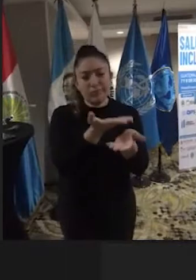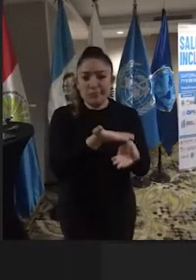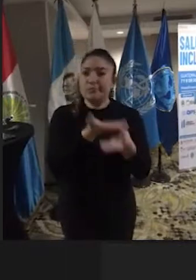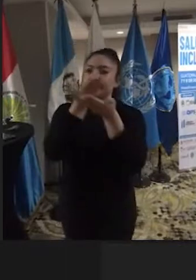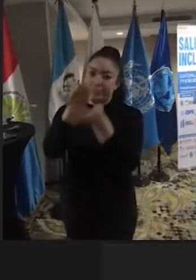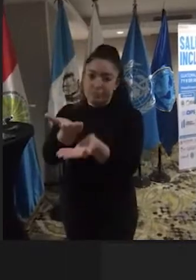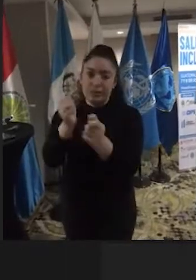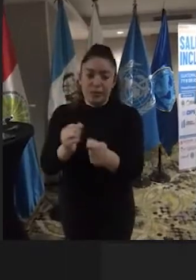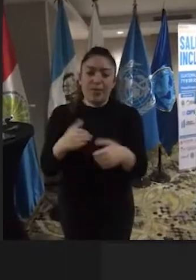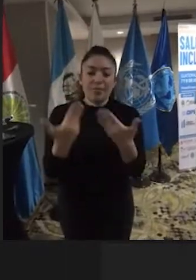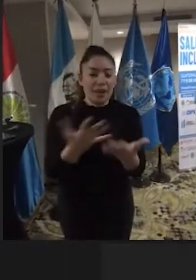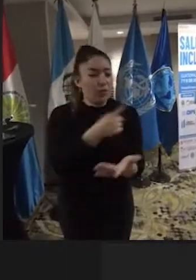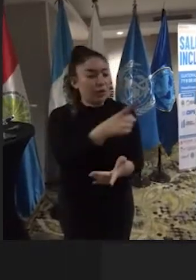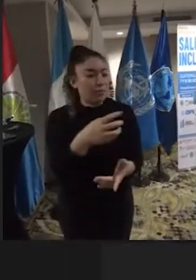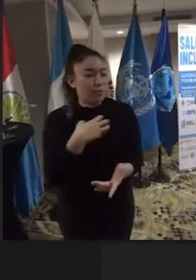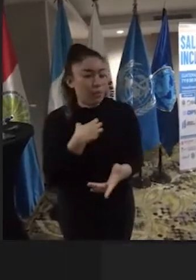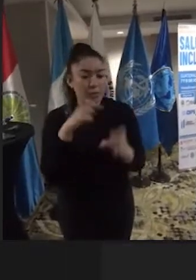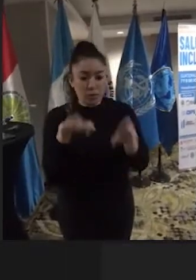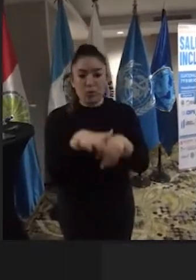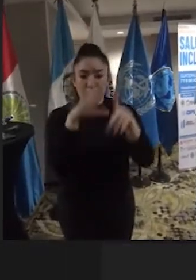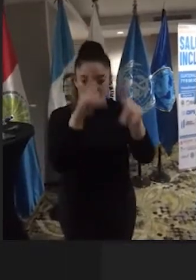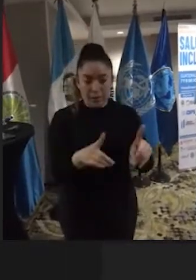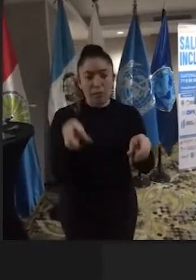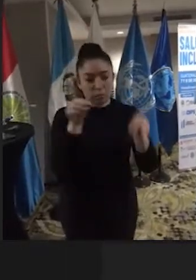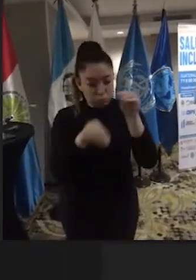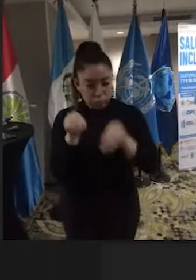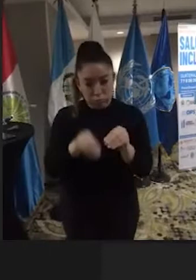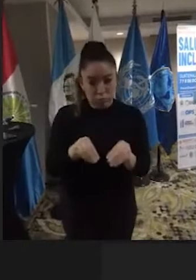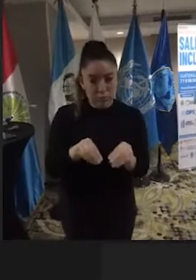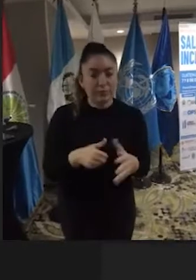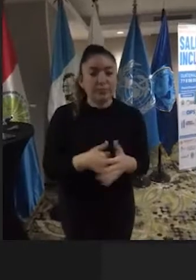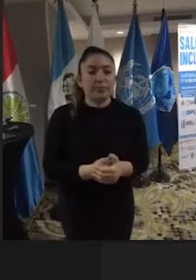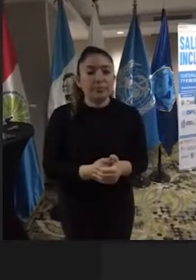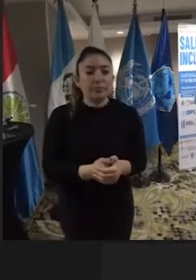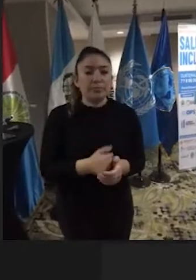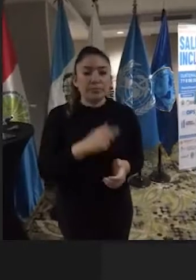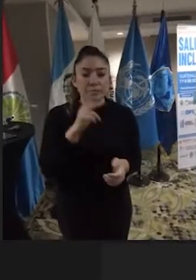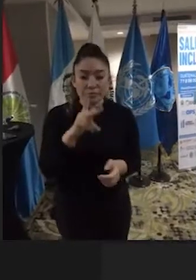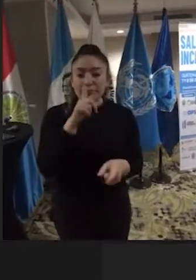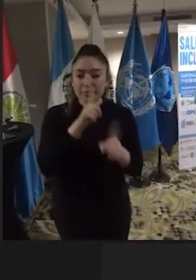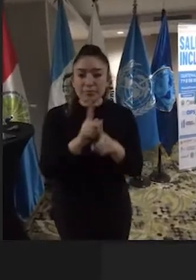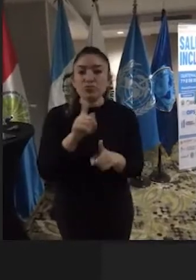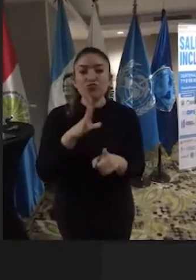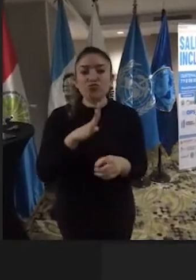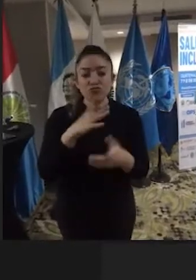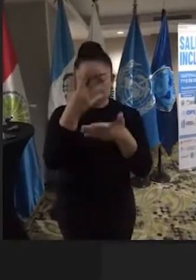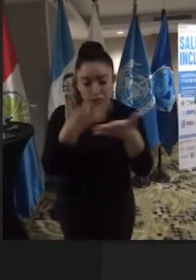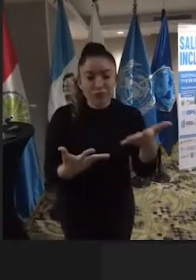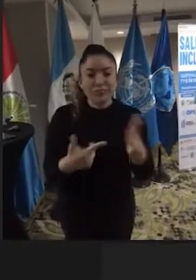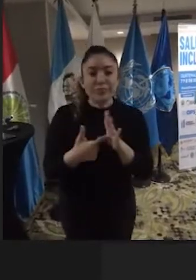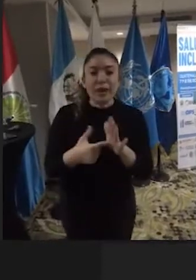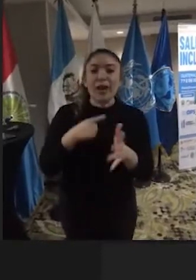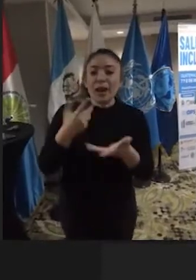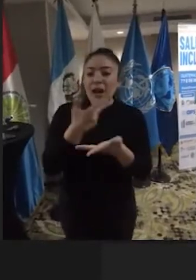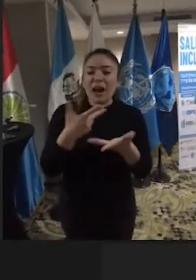generadas por las propias personas con discapacidad. Y no estamos descubriendo el agua azucarada,